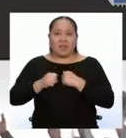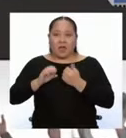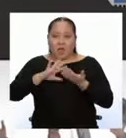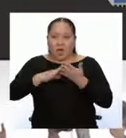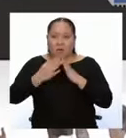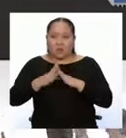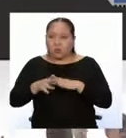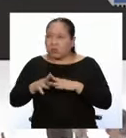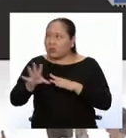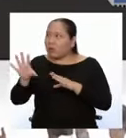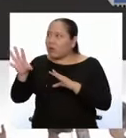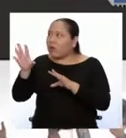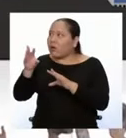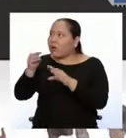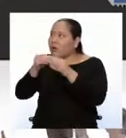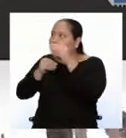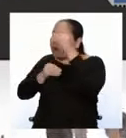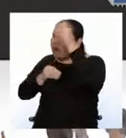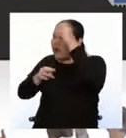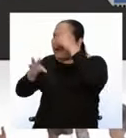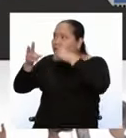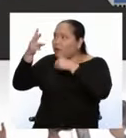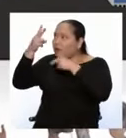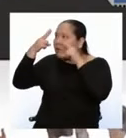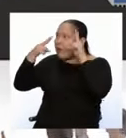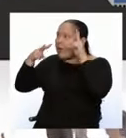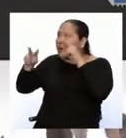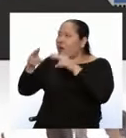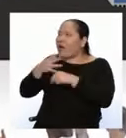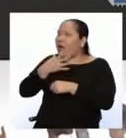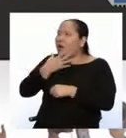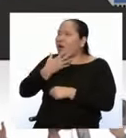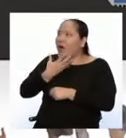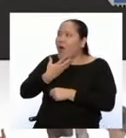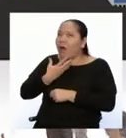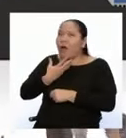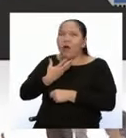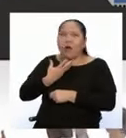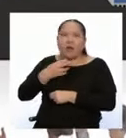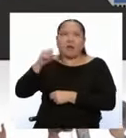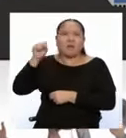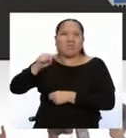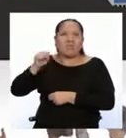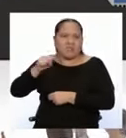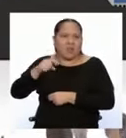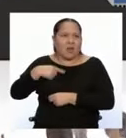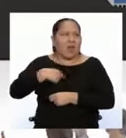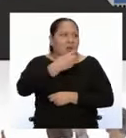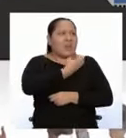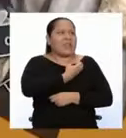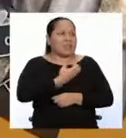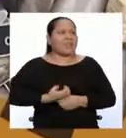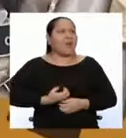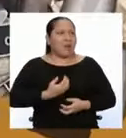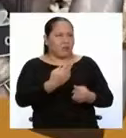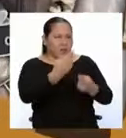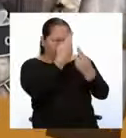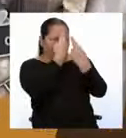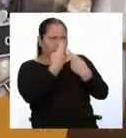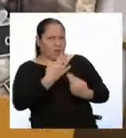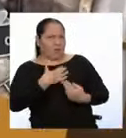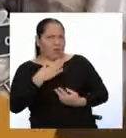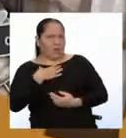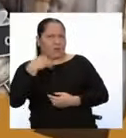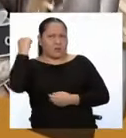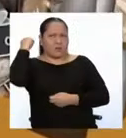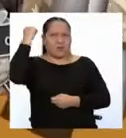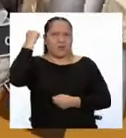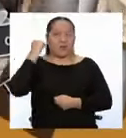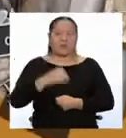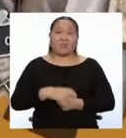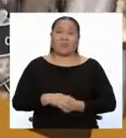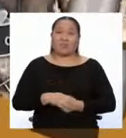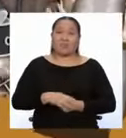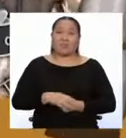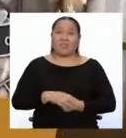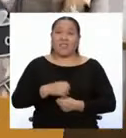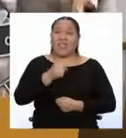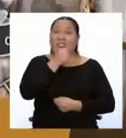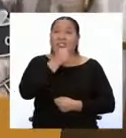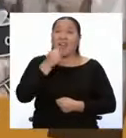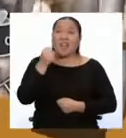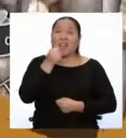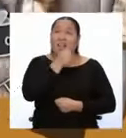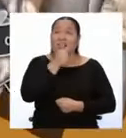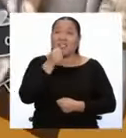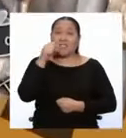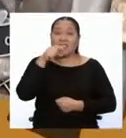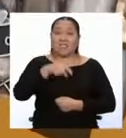influenciado por todo esto. Además de darse cuenta que el Estado debía respetar sus derechos. Créeme, si la canción de Freddie Mercury,